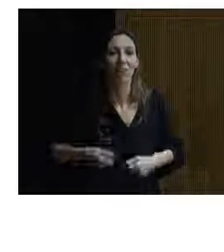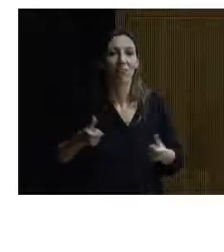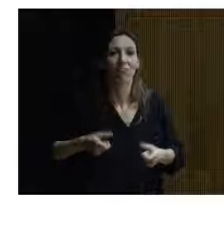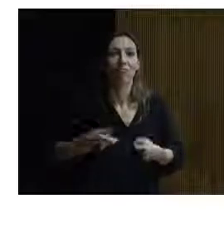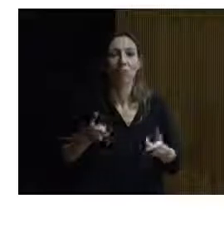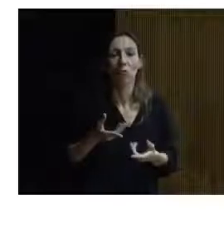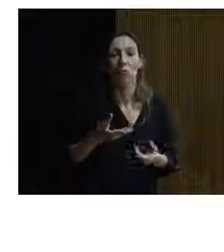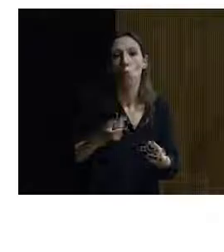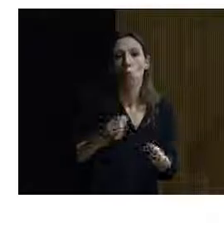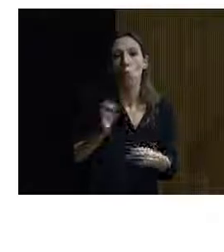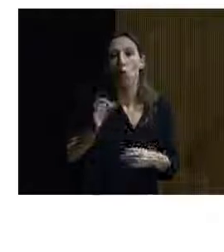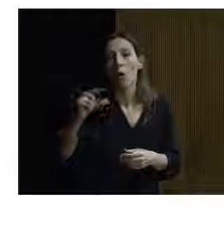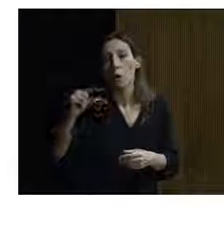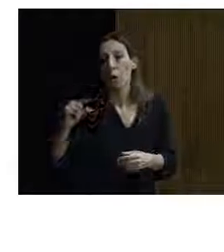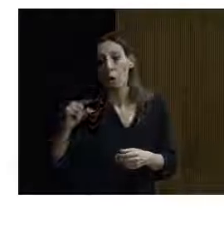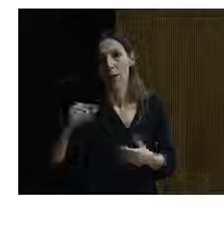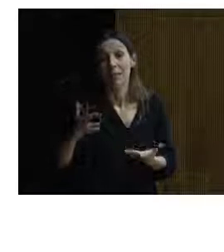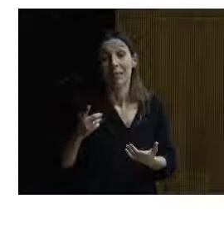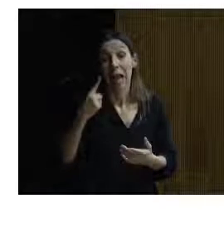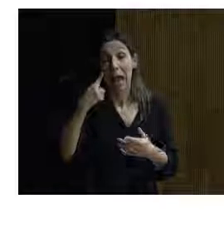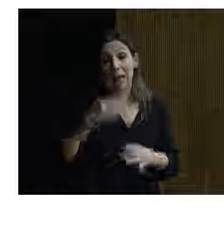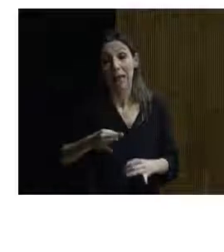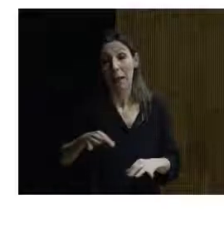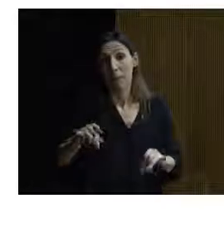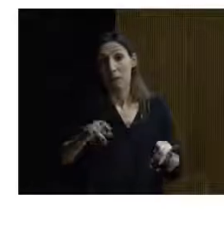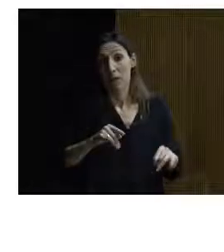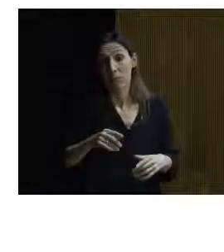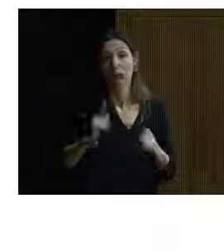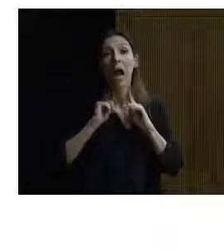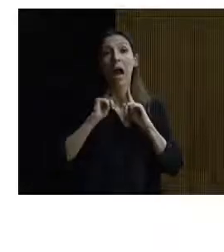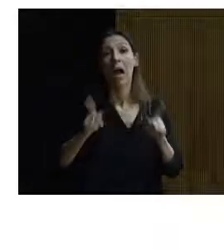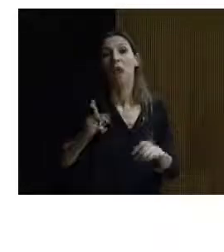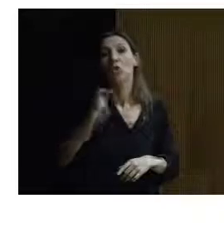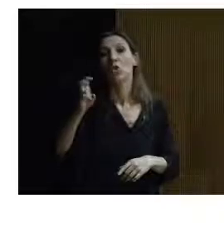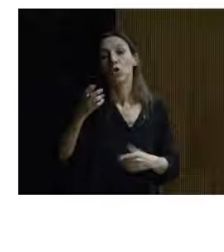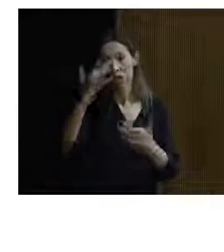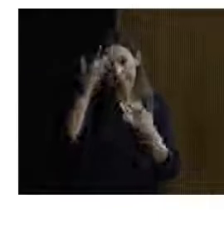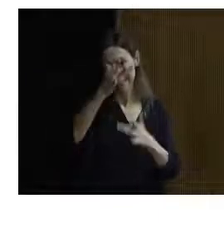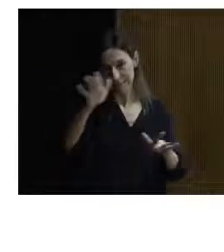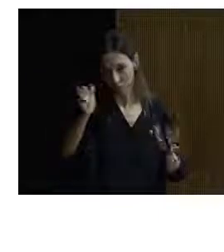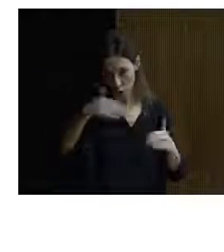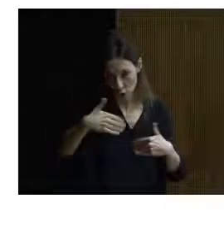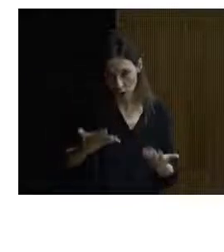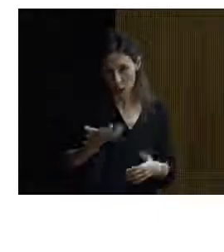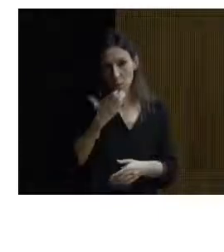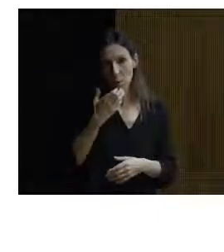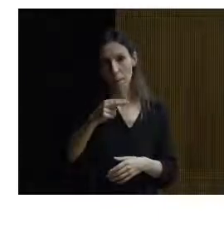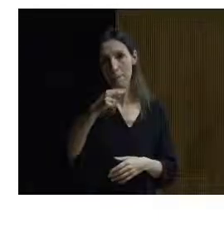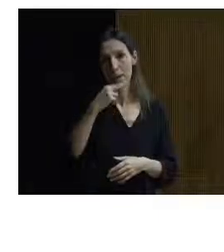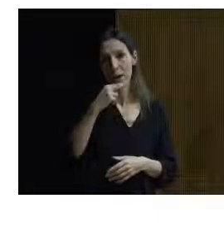o mucho en algo que realmente no vale para nada. Otro caso de falta de sensibilización es un baño adaptado